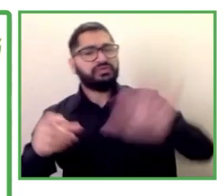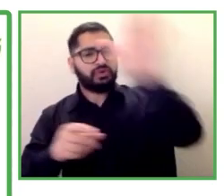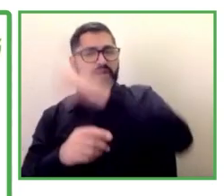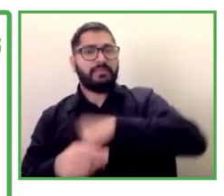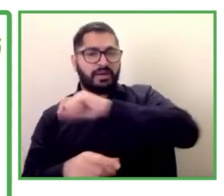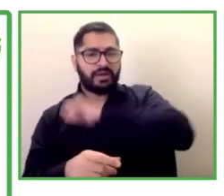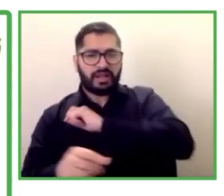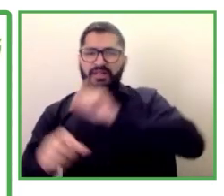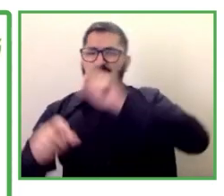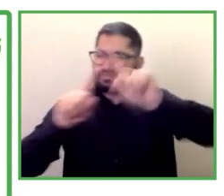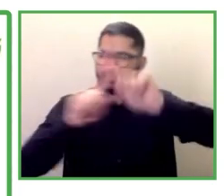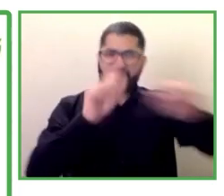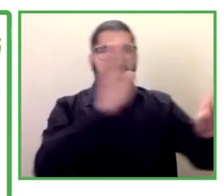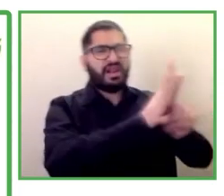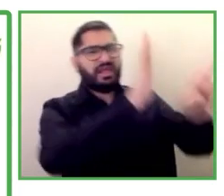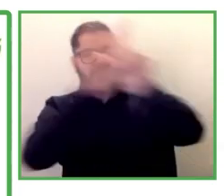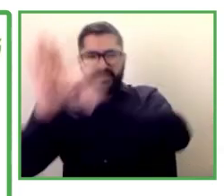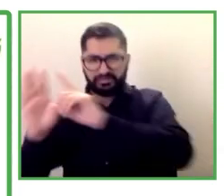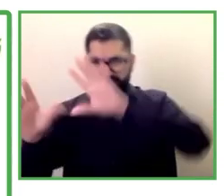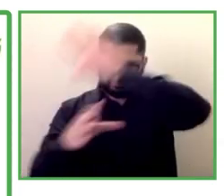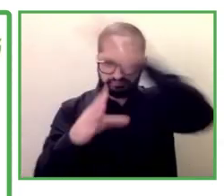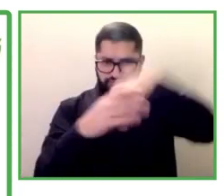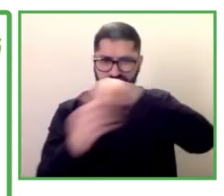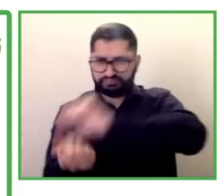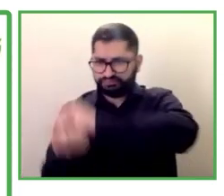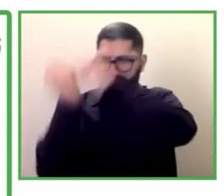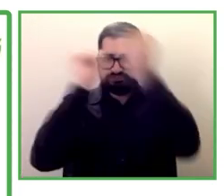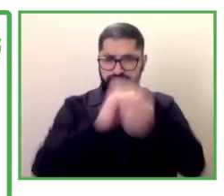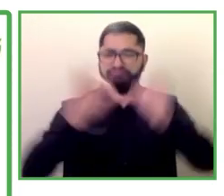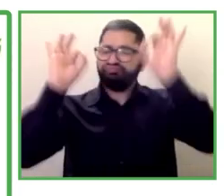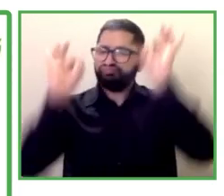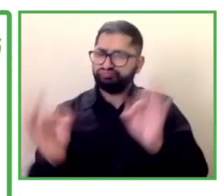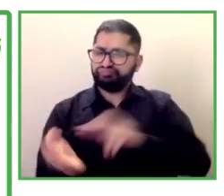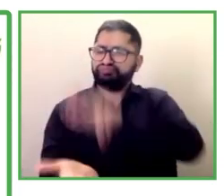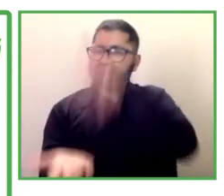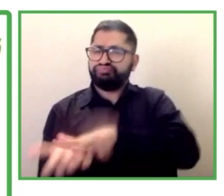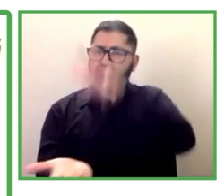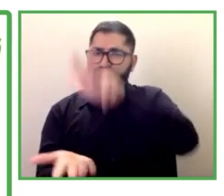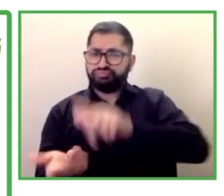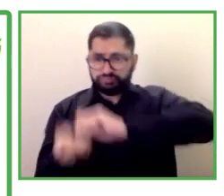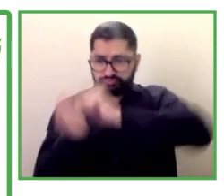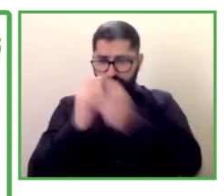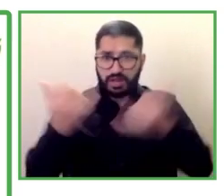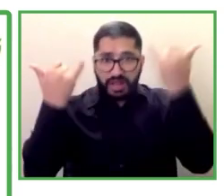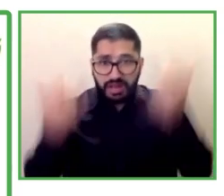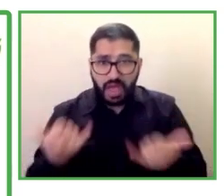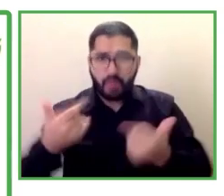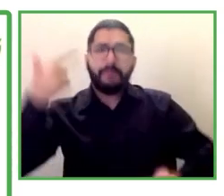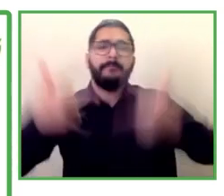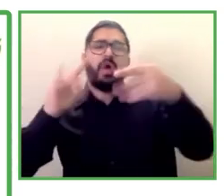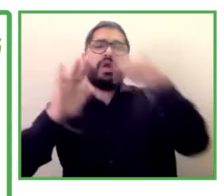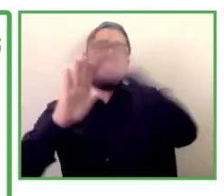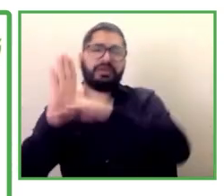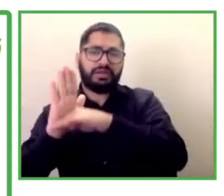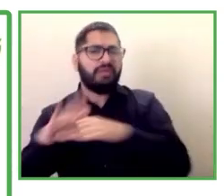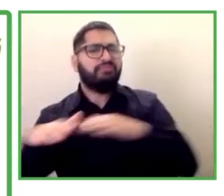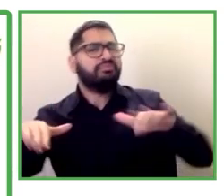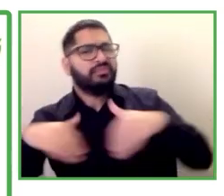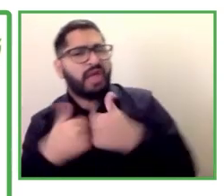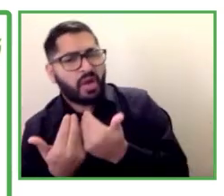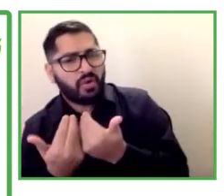convención nuestra participación en esta política consistió además en que en el año 2012 durante la primera